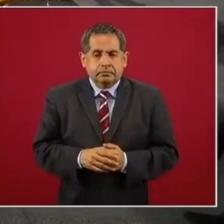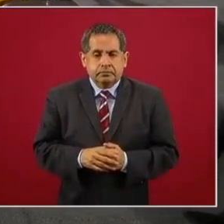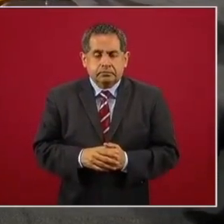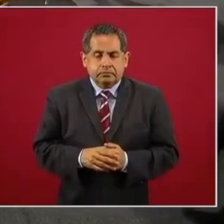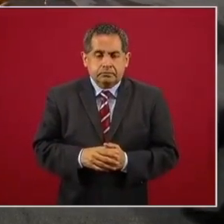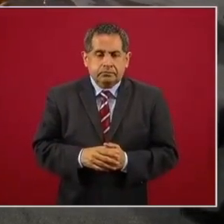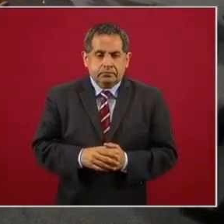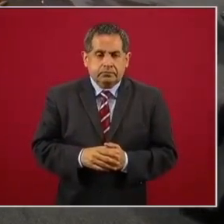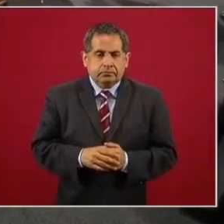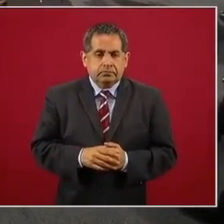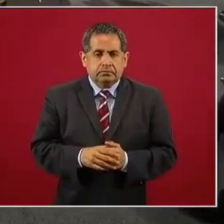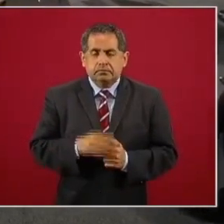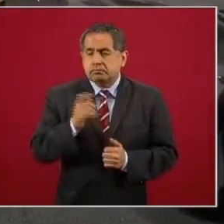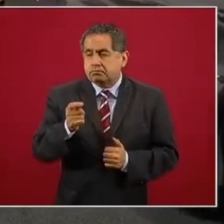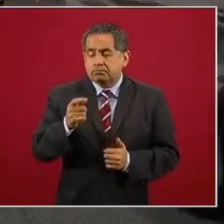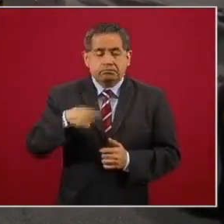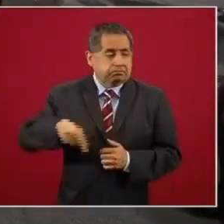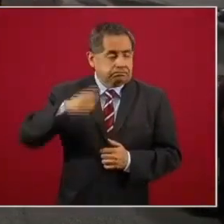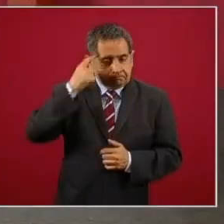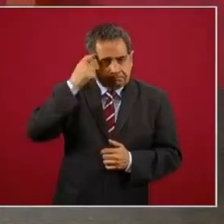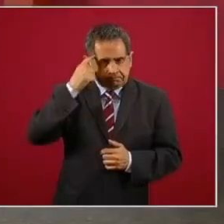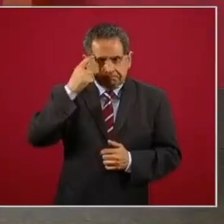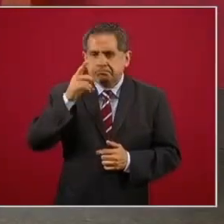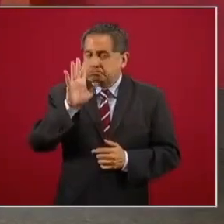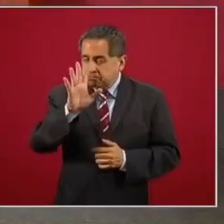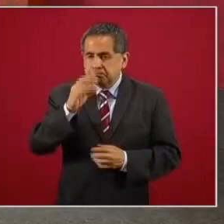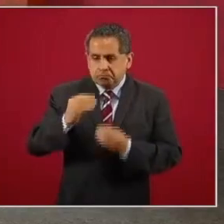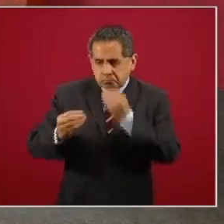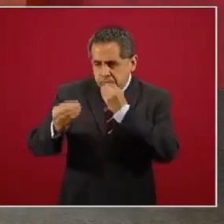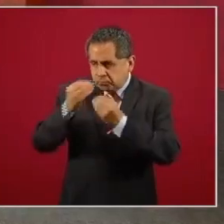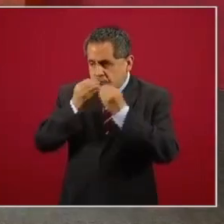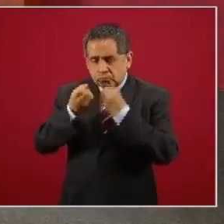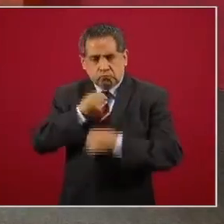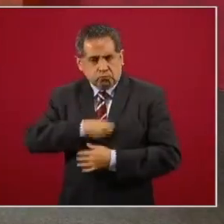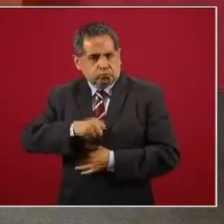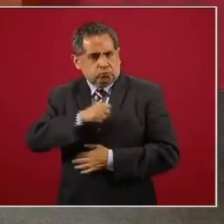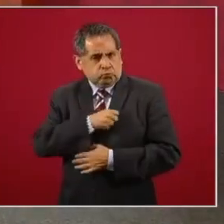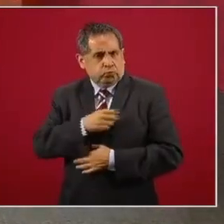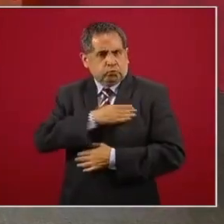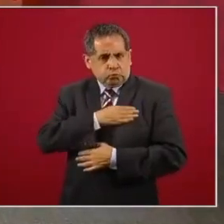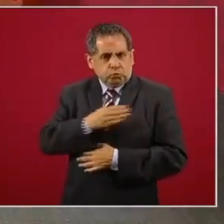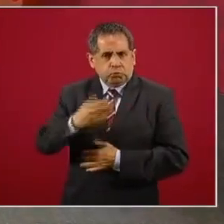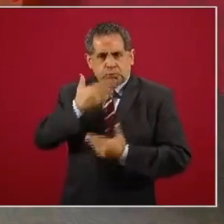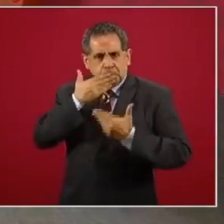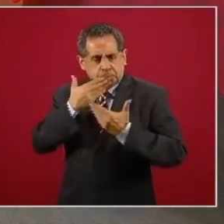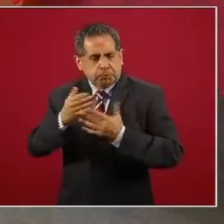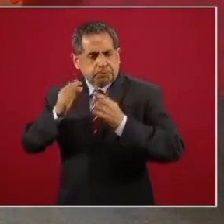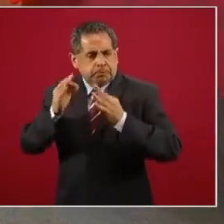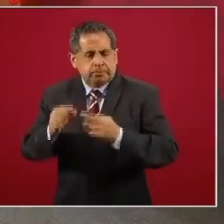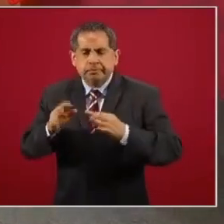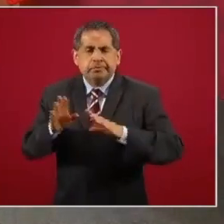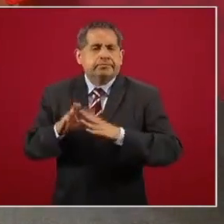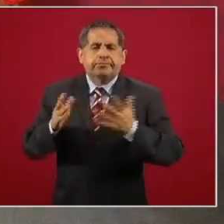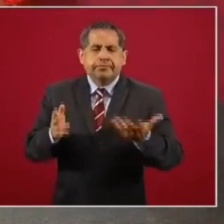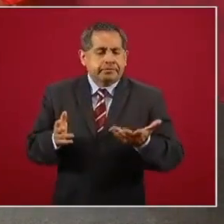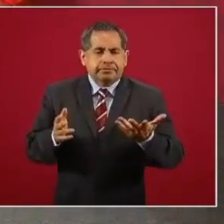tenemos una alimentación sana y no